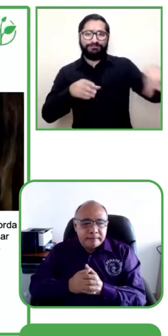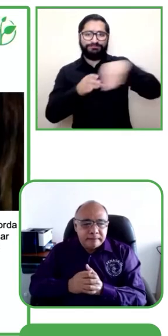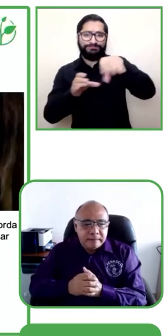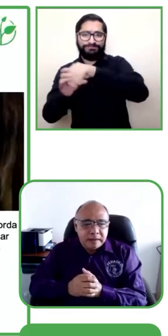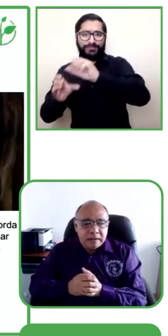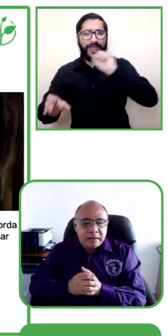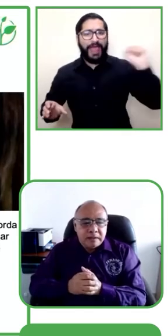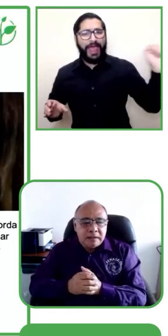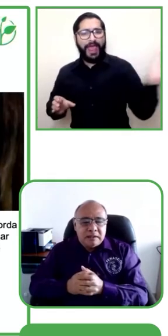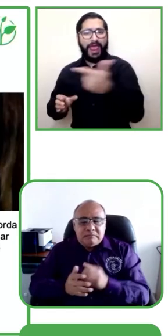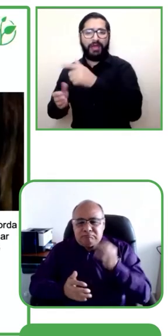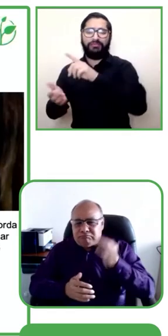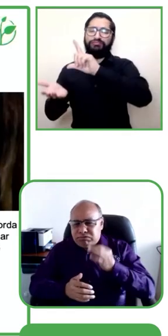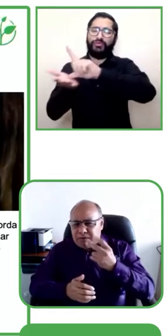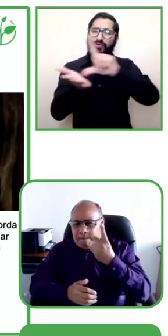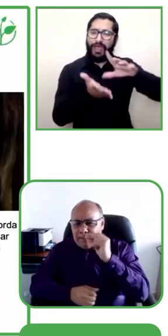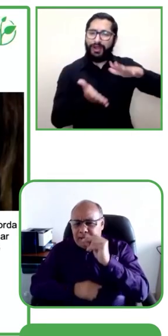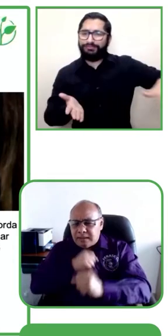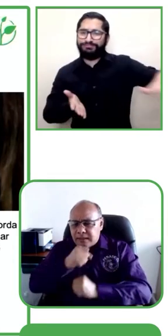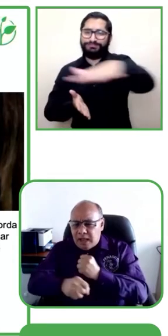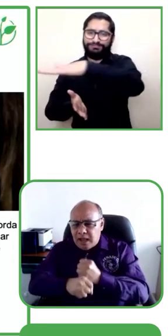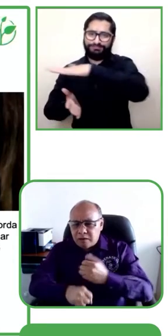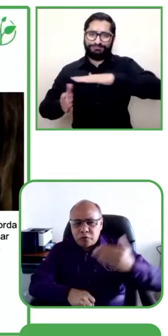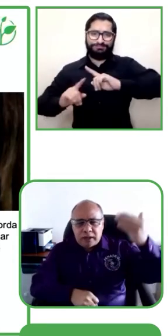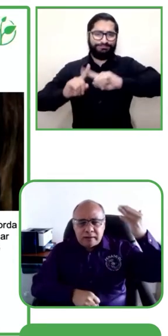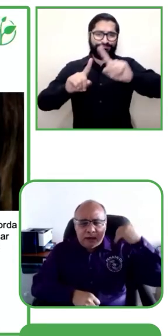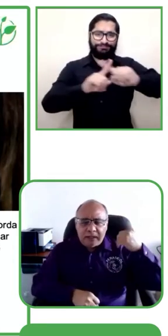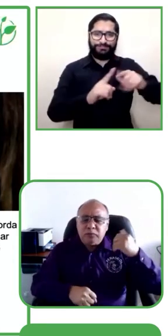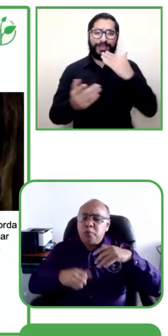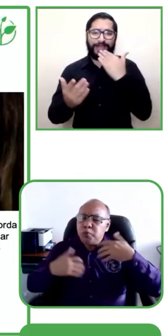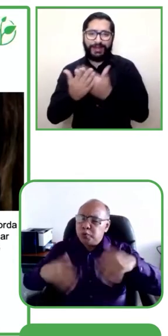a las tecnologías de la información y la comunicación.